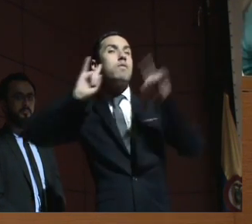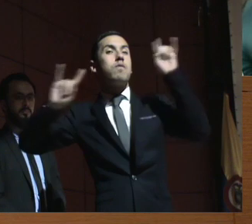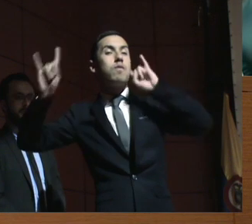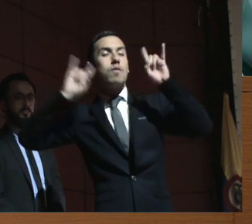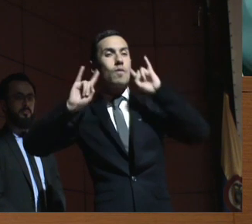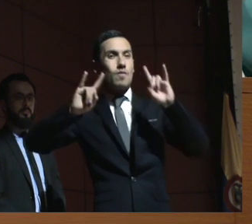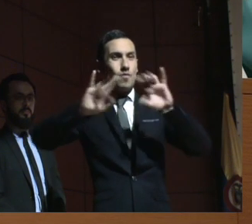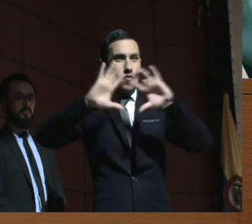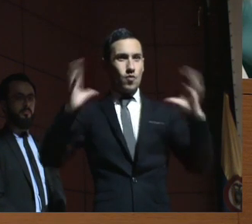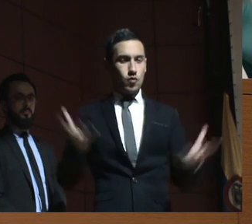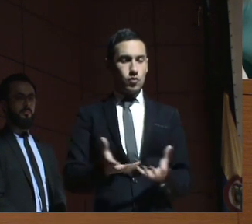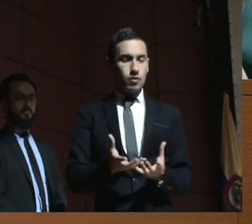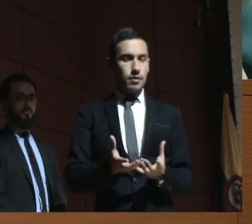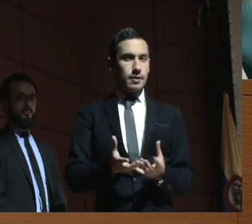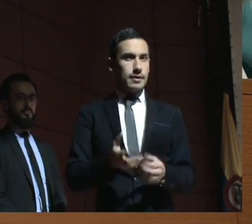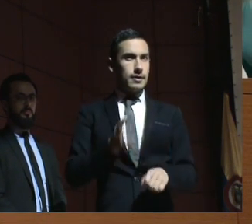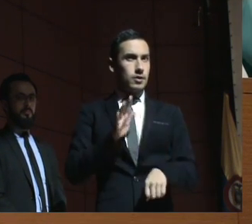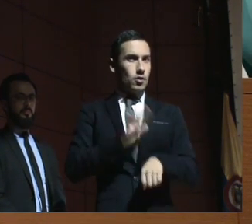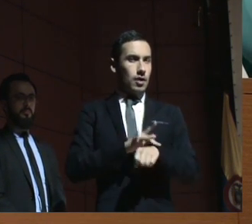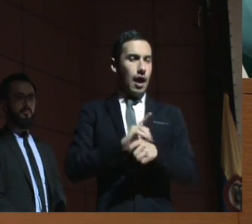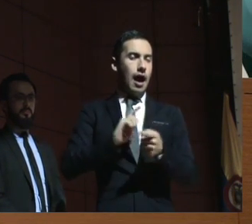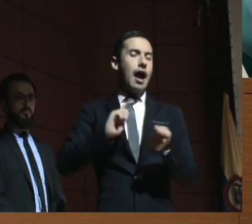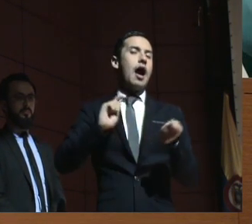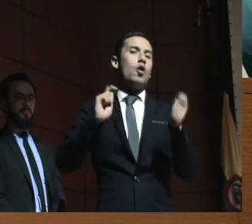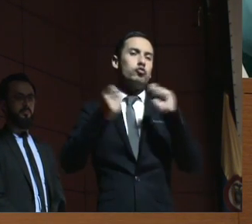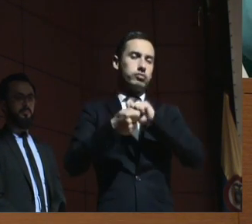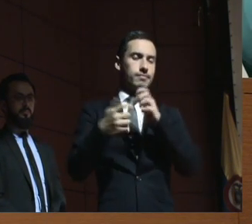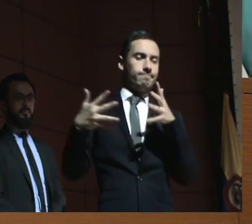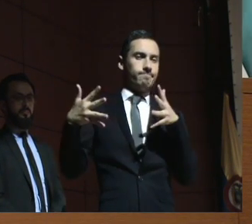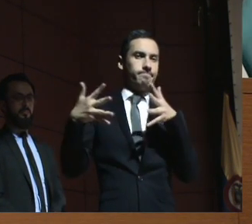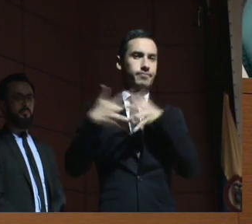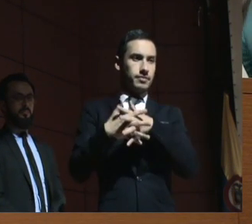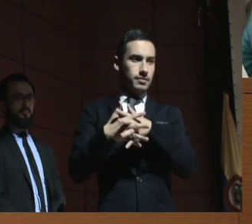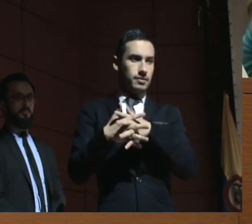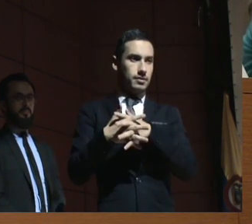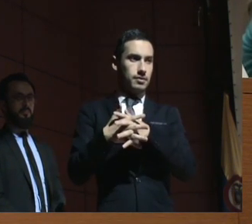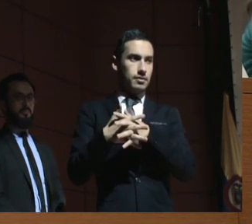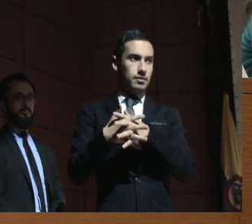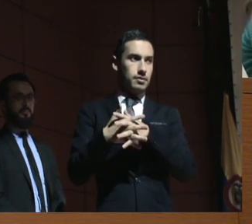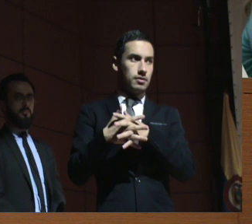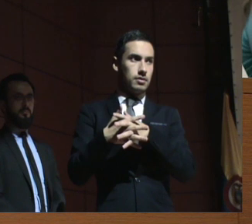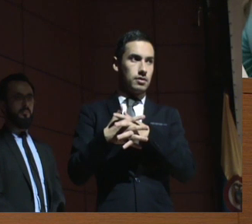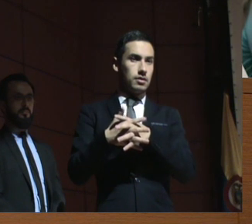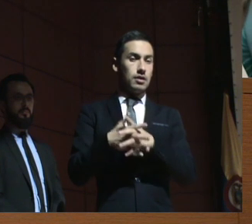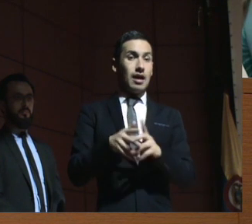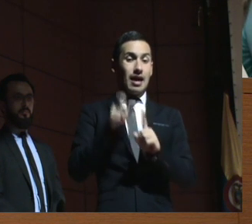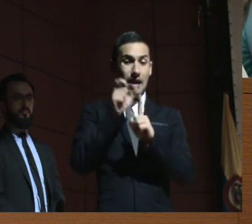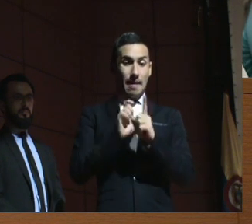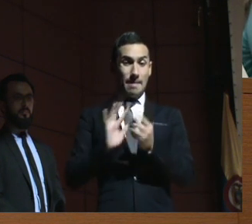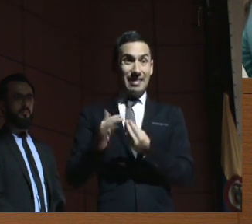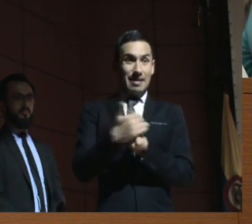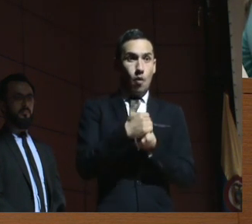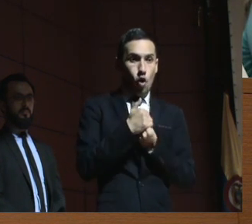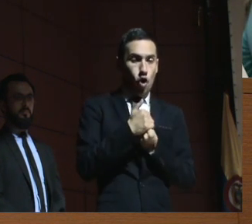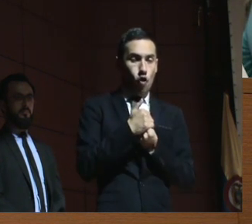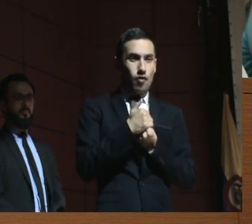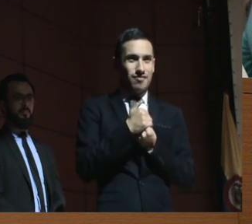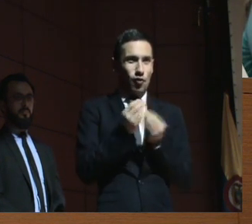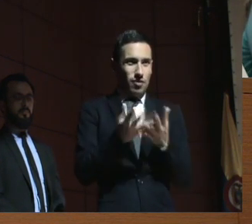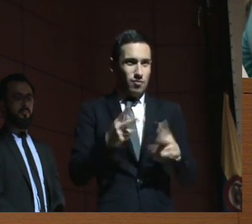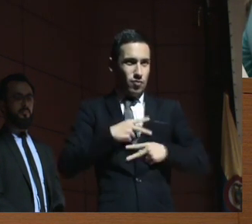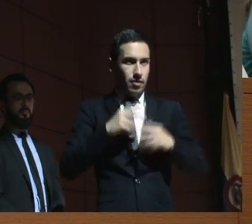habrá que realizar el ajuste razonable para que ese patrimonio ingrese